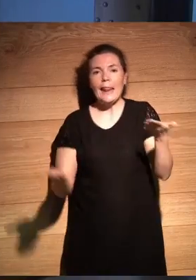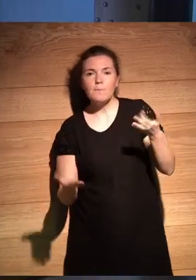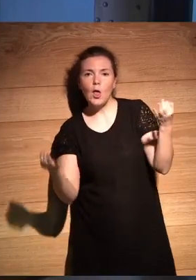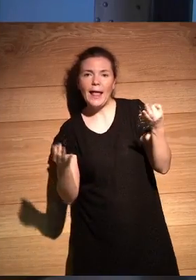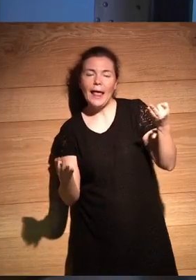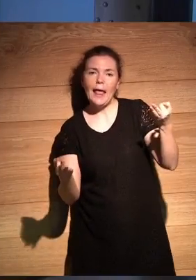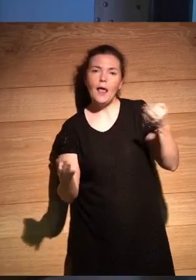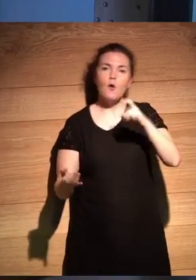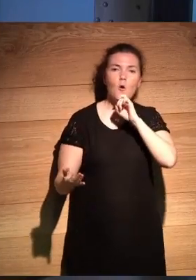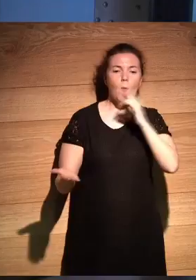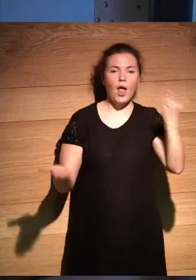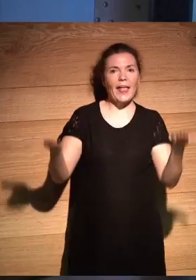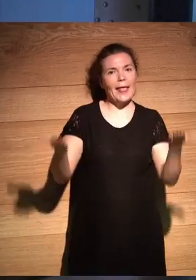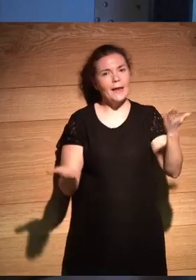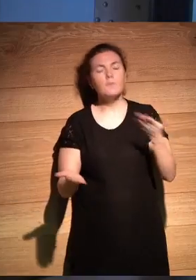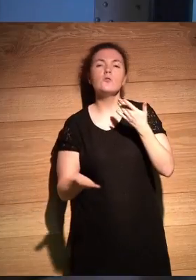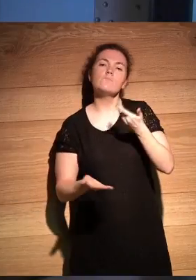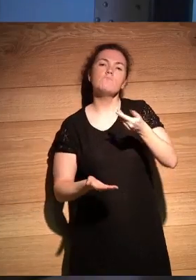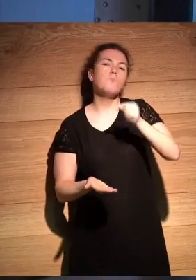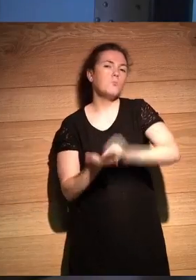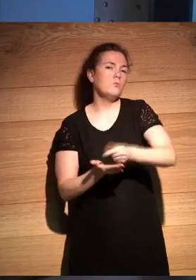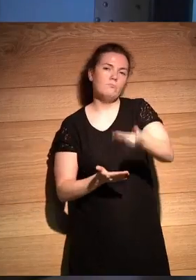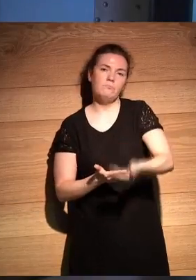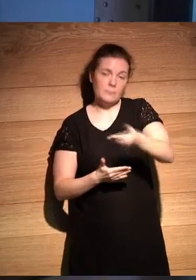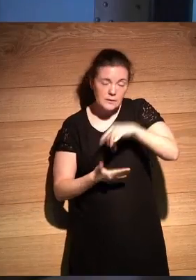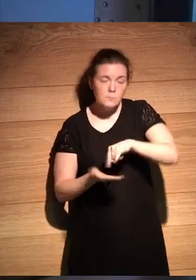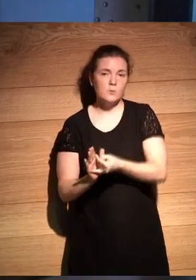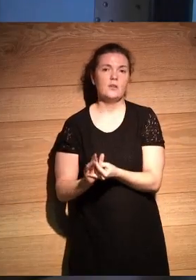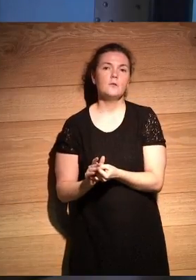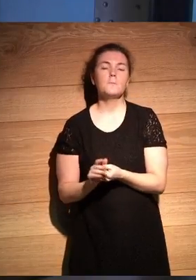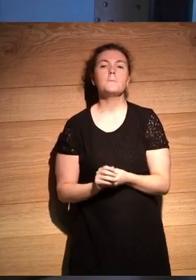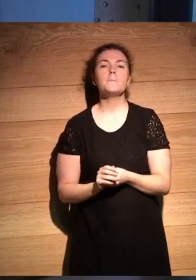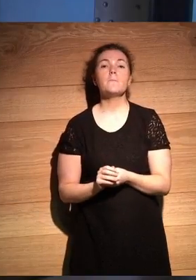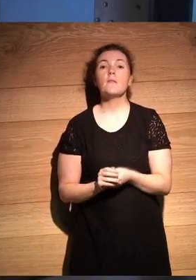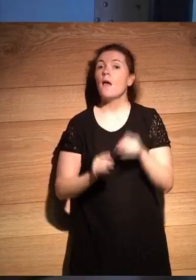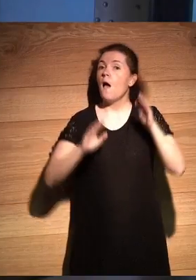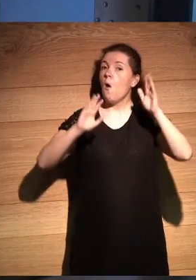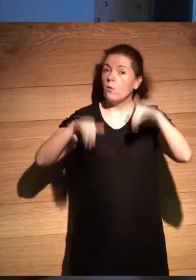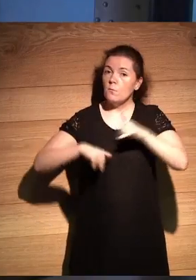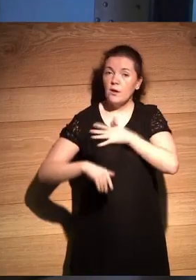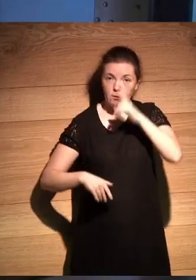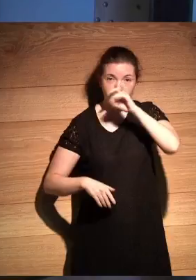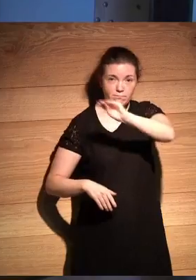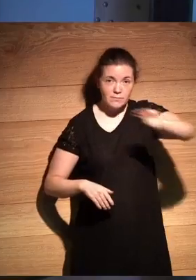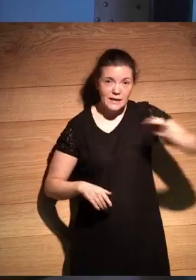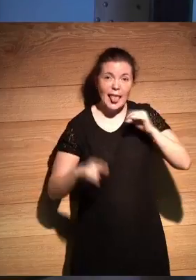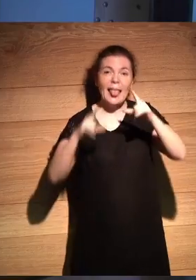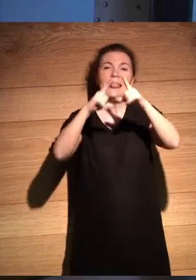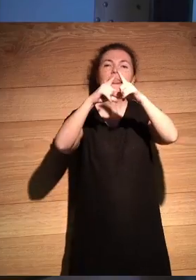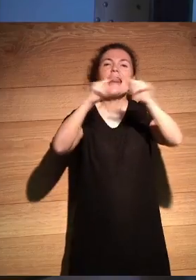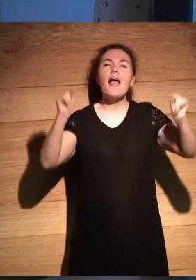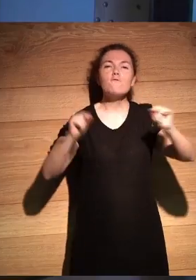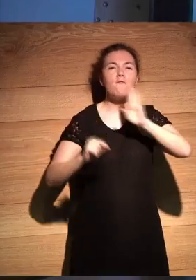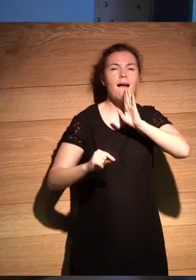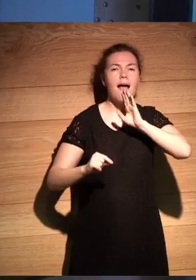es una de las claves de este proyecto lo ha sido y bueno y por último por recordar un poco este triángulo de las bermudas